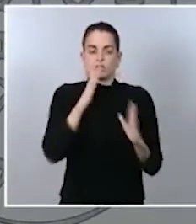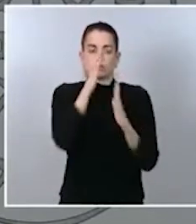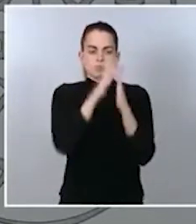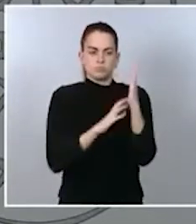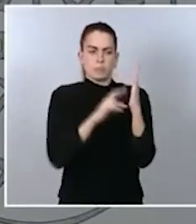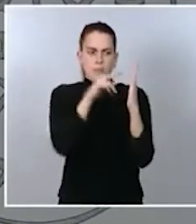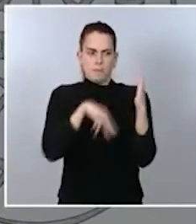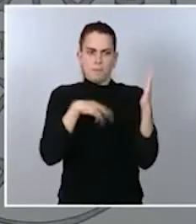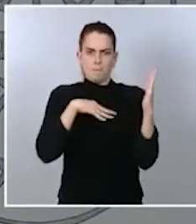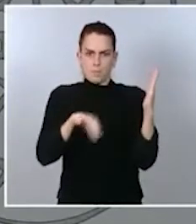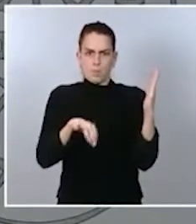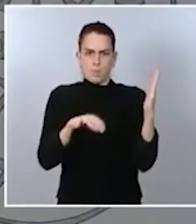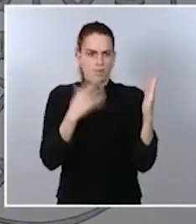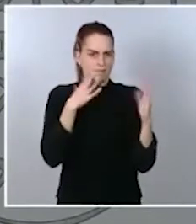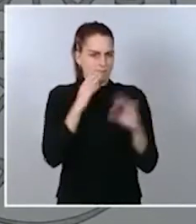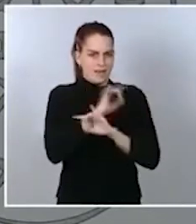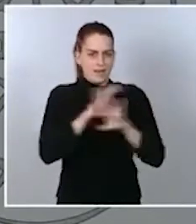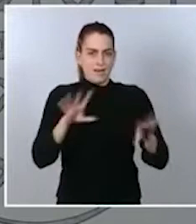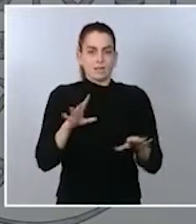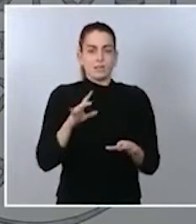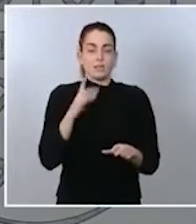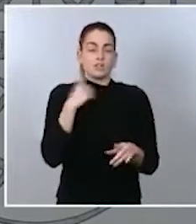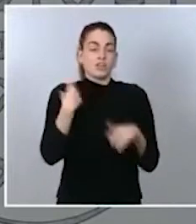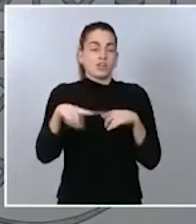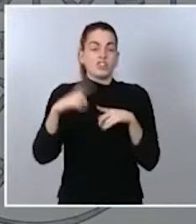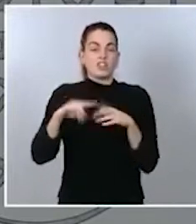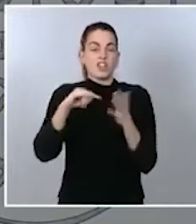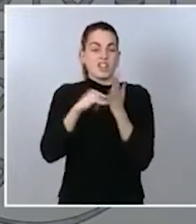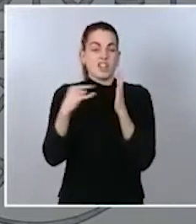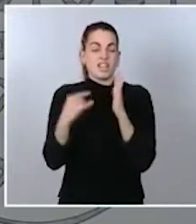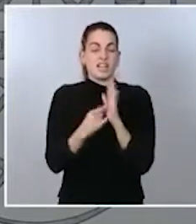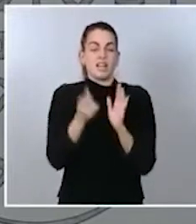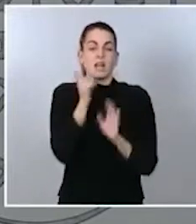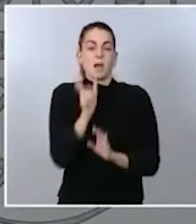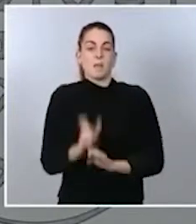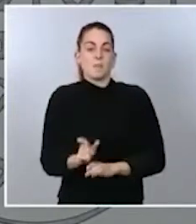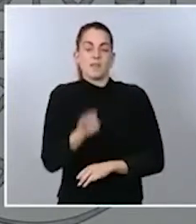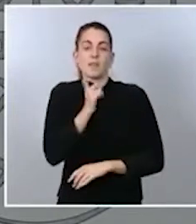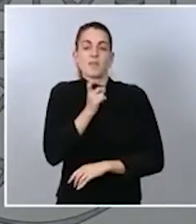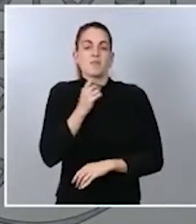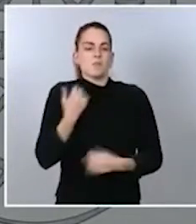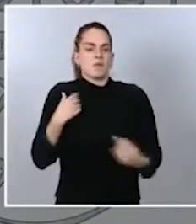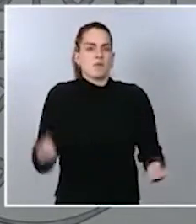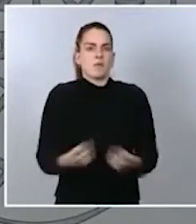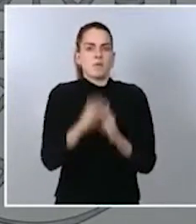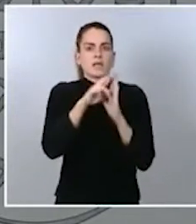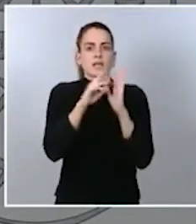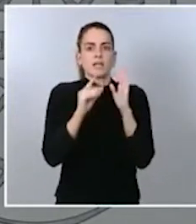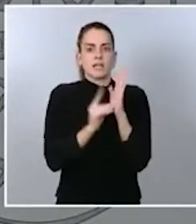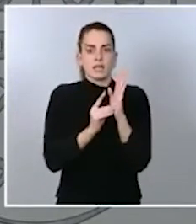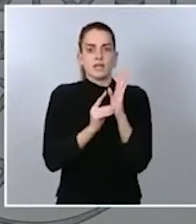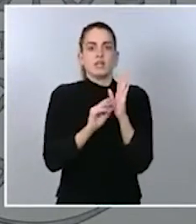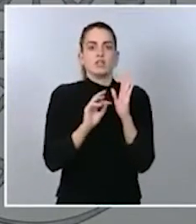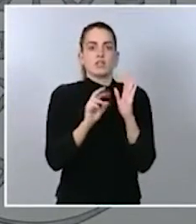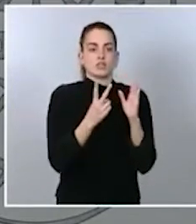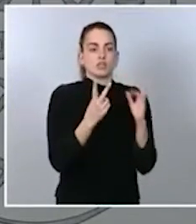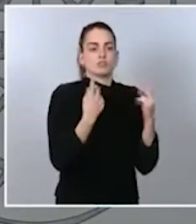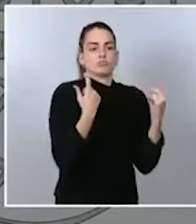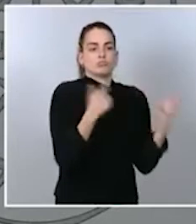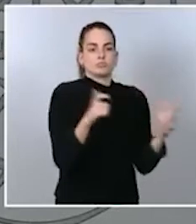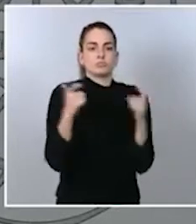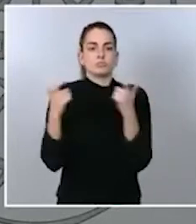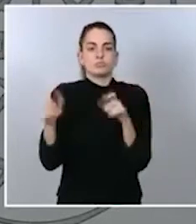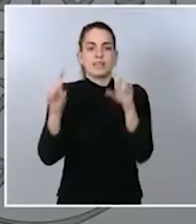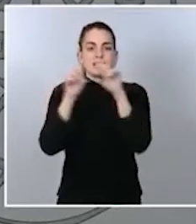digo, elementos técnicos, pero que establece dos reales decretos que refuerzan al sector empresarial, ofreciendo